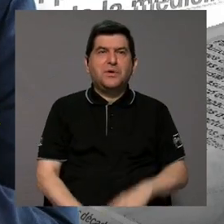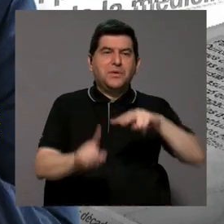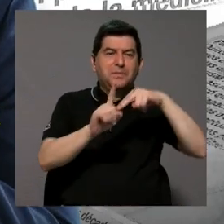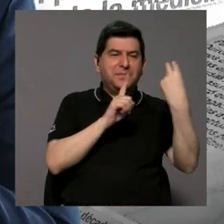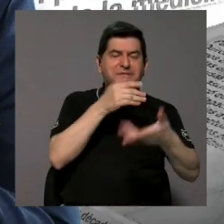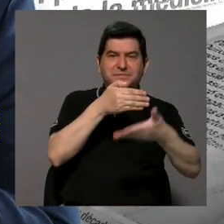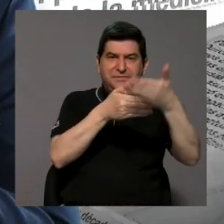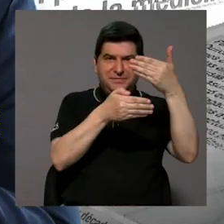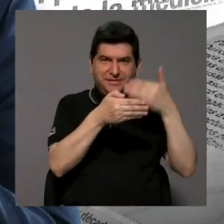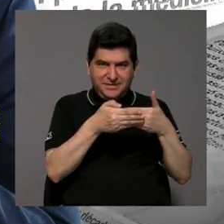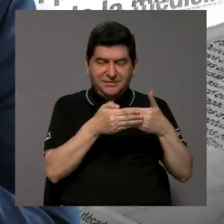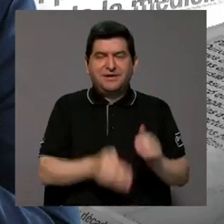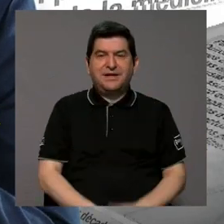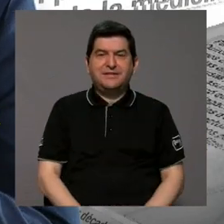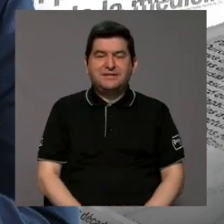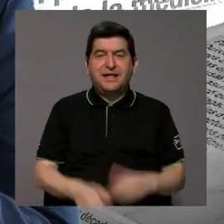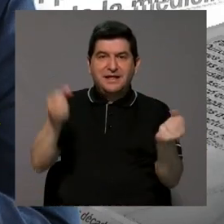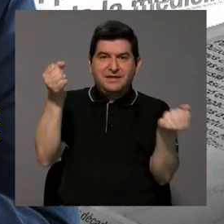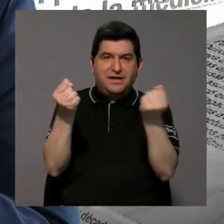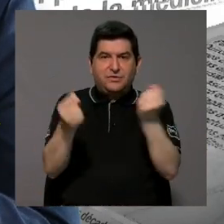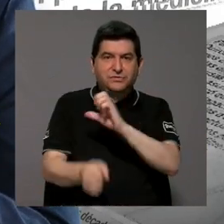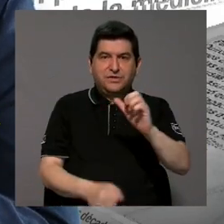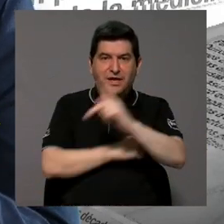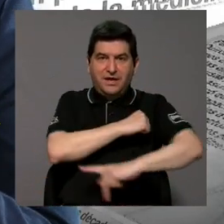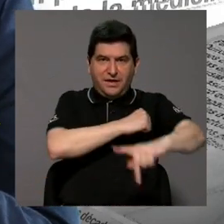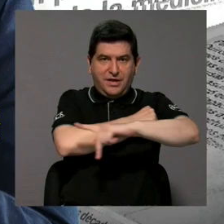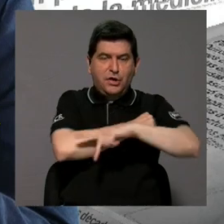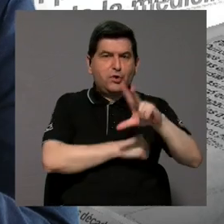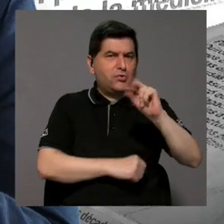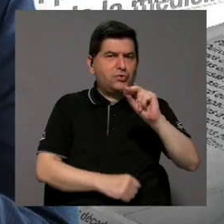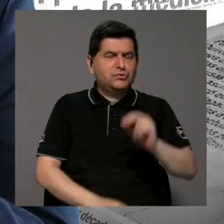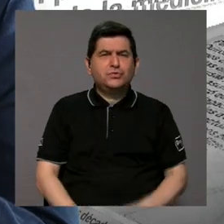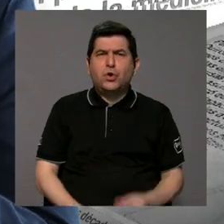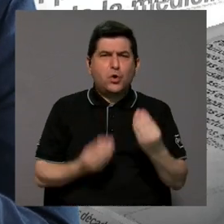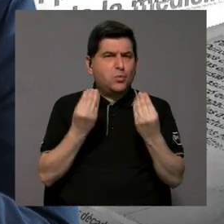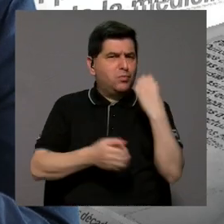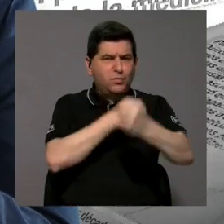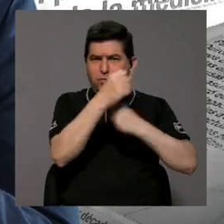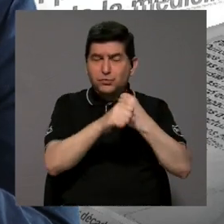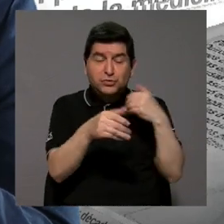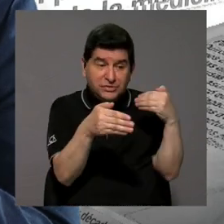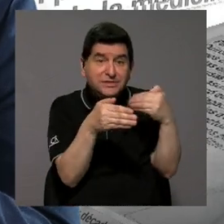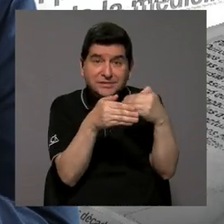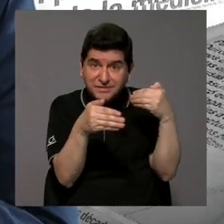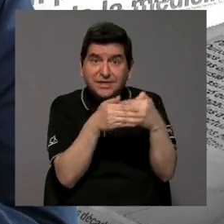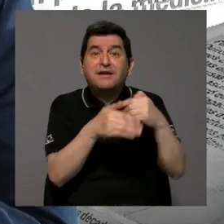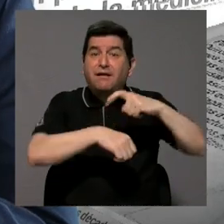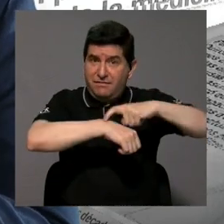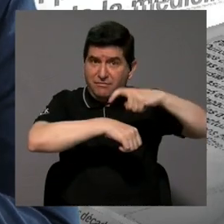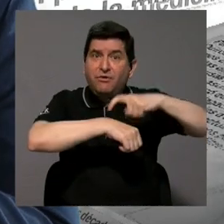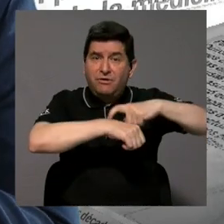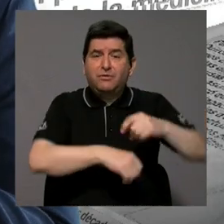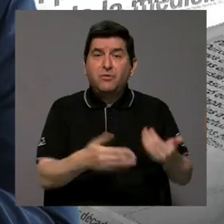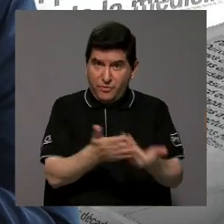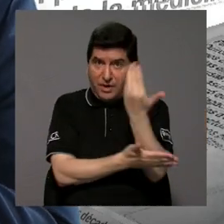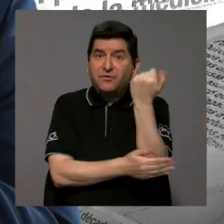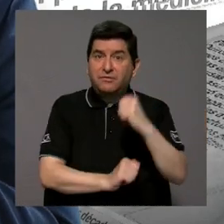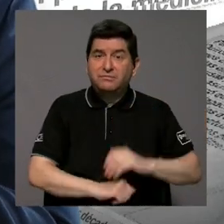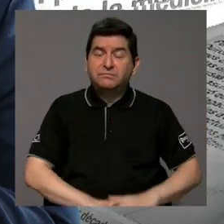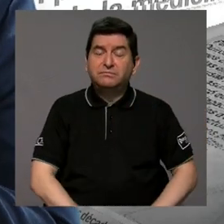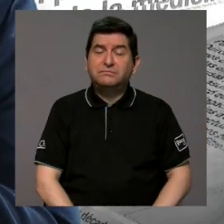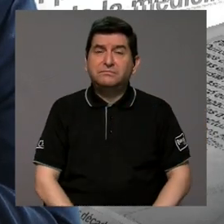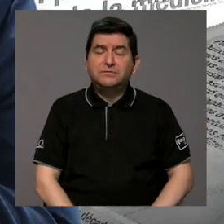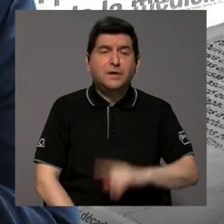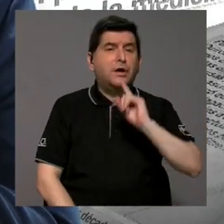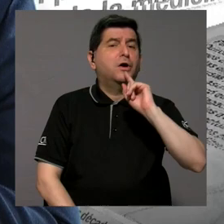en el parque automotor, no viene desde hace muchos años, esto es muy reciente. Entonces, es